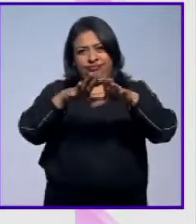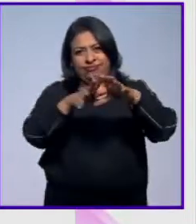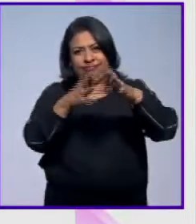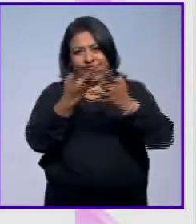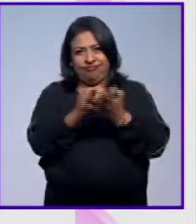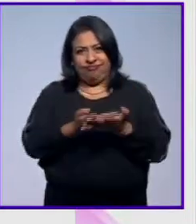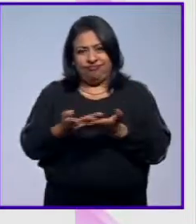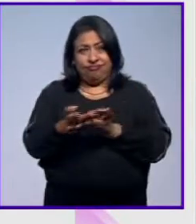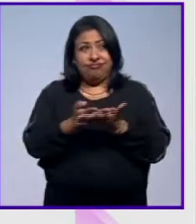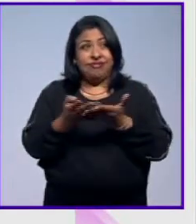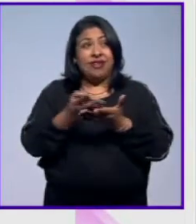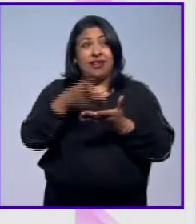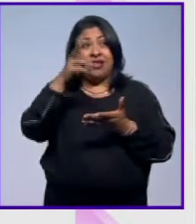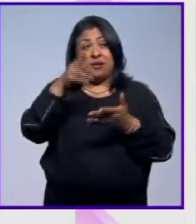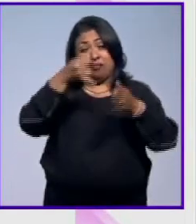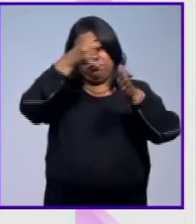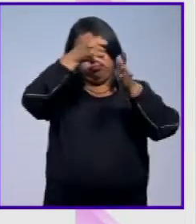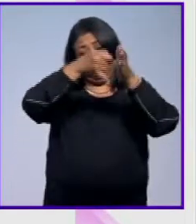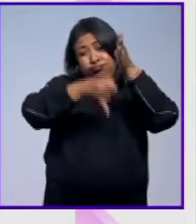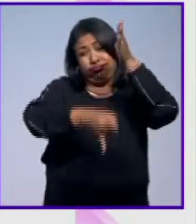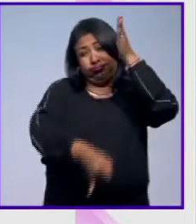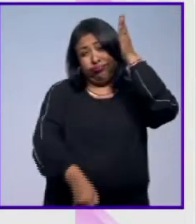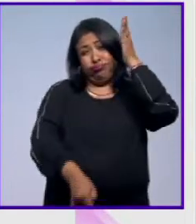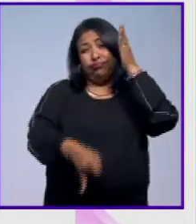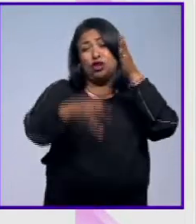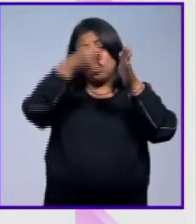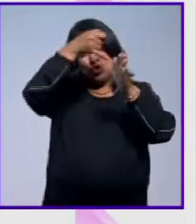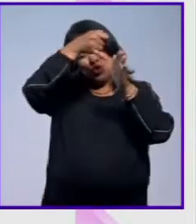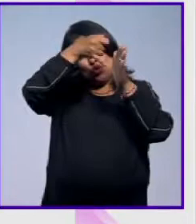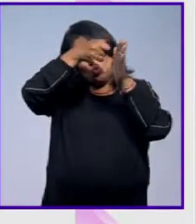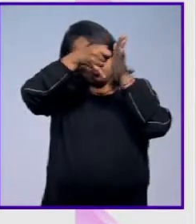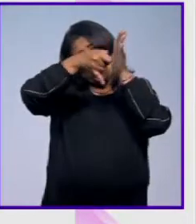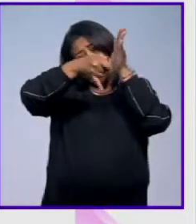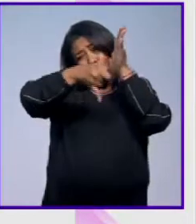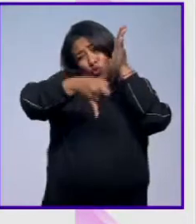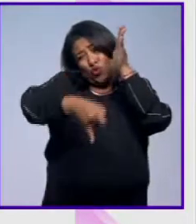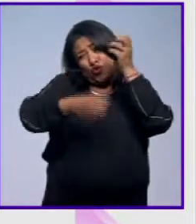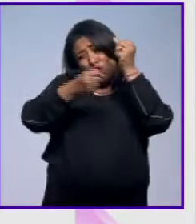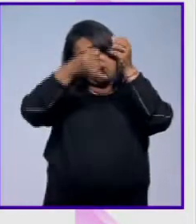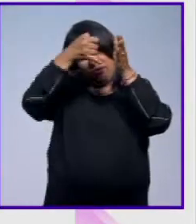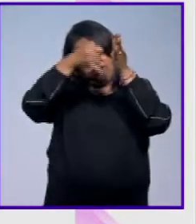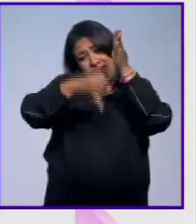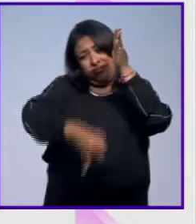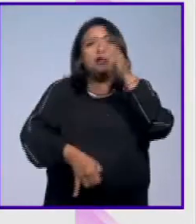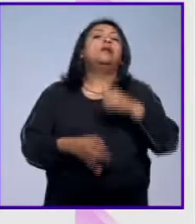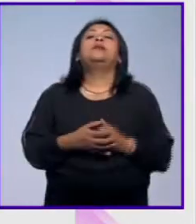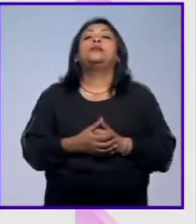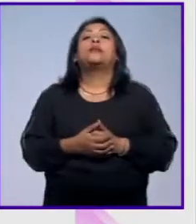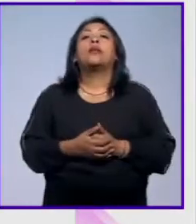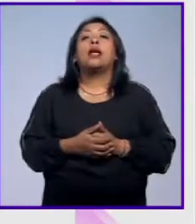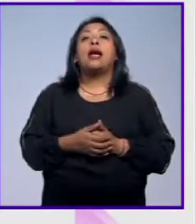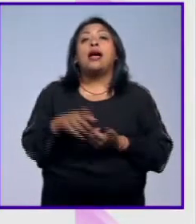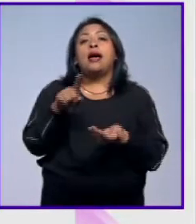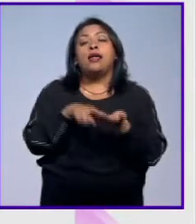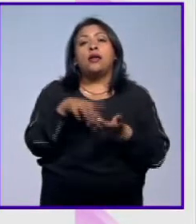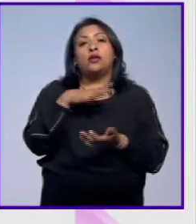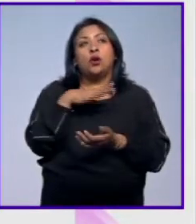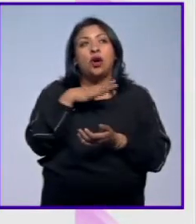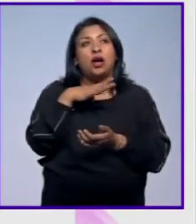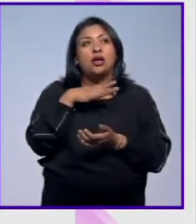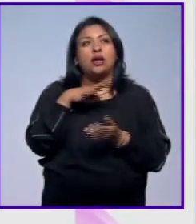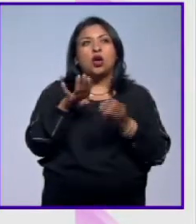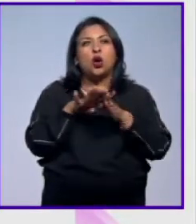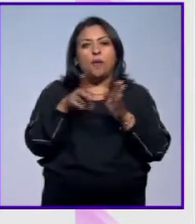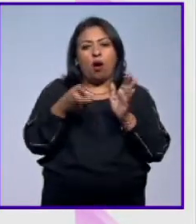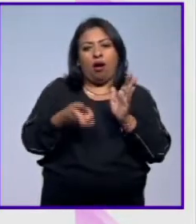es tremendamente grande, son redes de kilómetros de distancia y de largo, perdón, y tienen al final unas